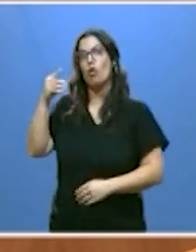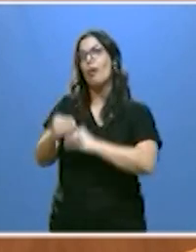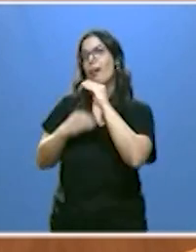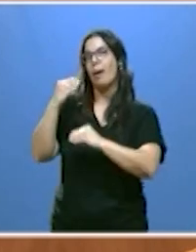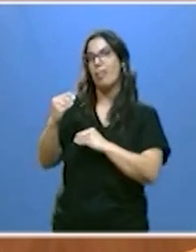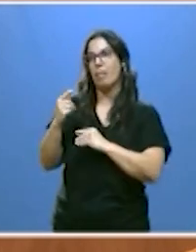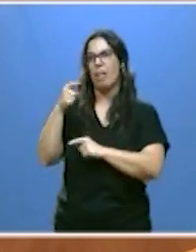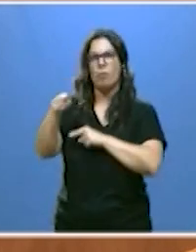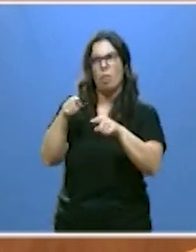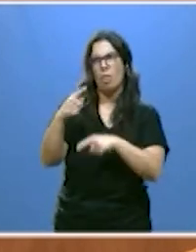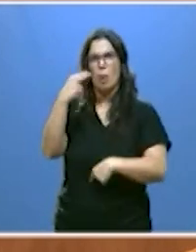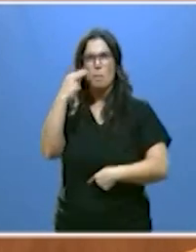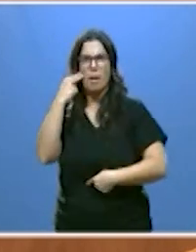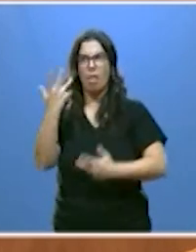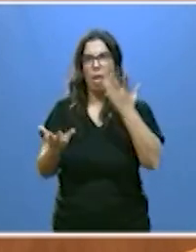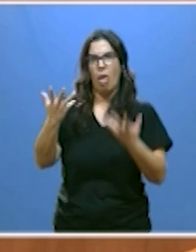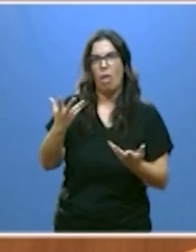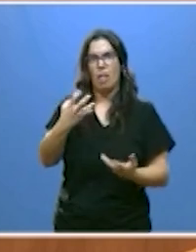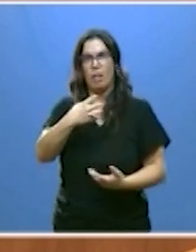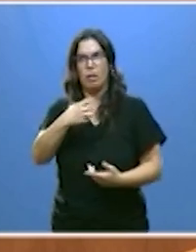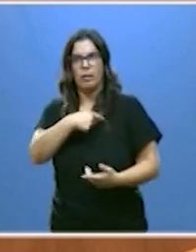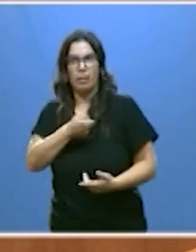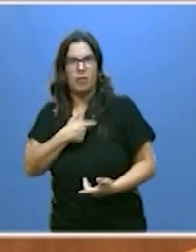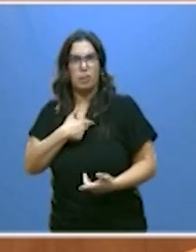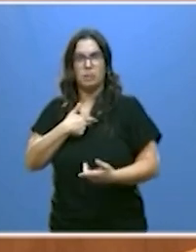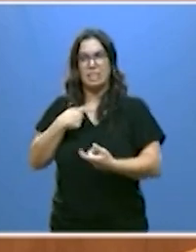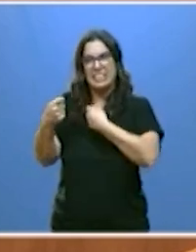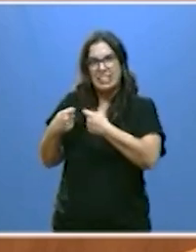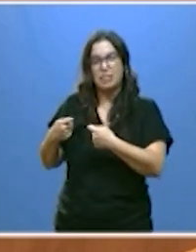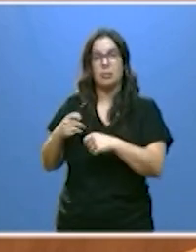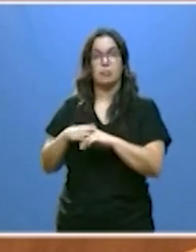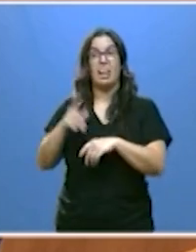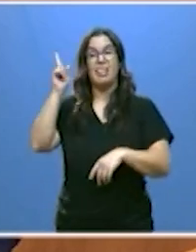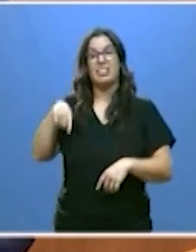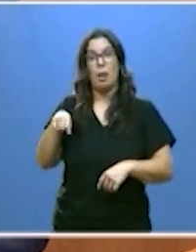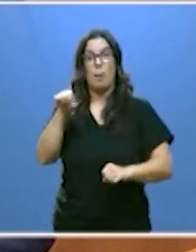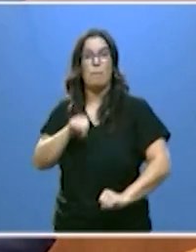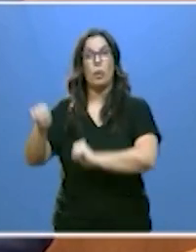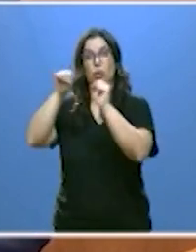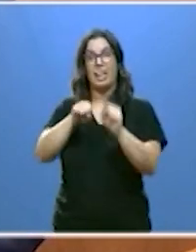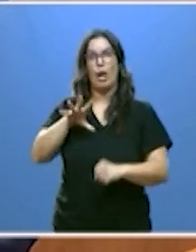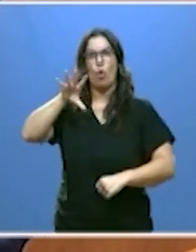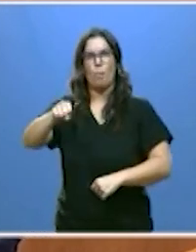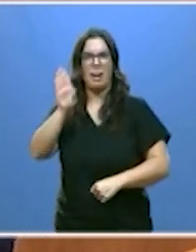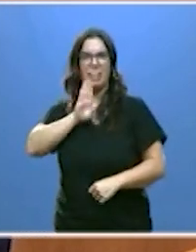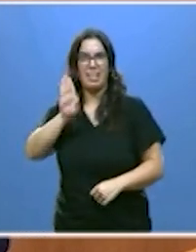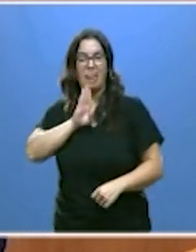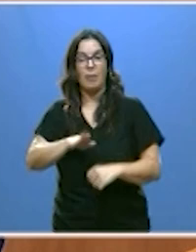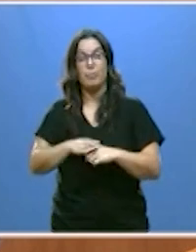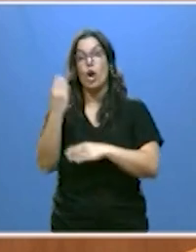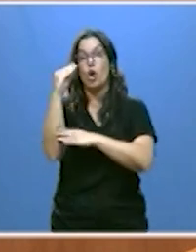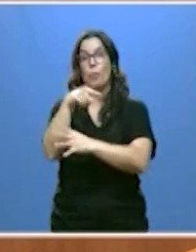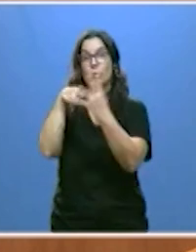miedo e incertidumbre en el mercado ampara la ocupación ilegal deja a 3 de cada 4